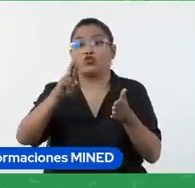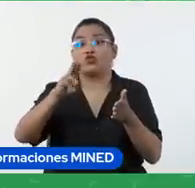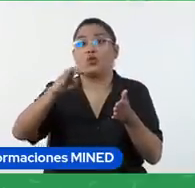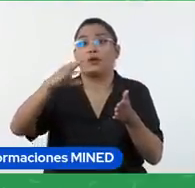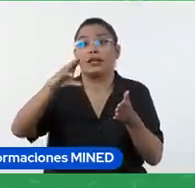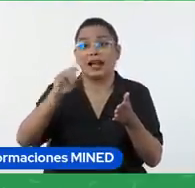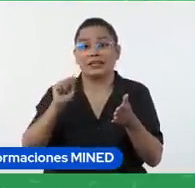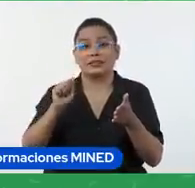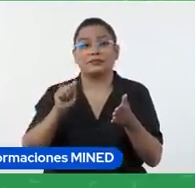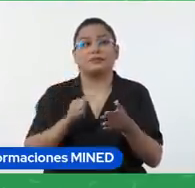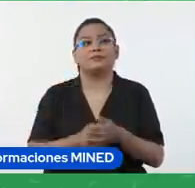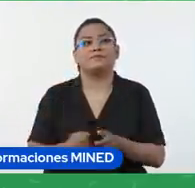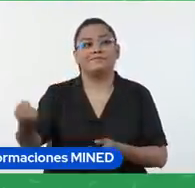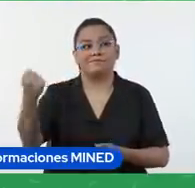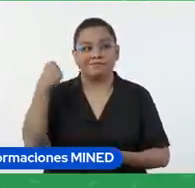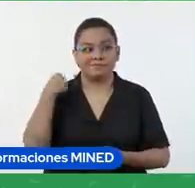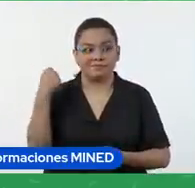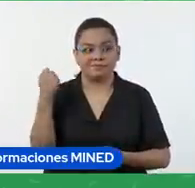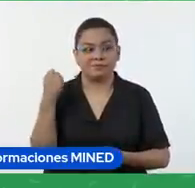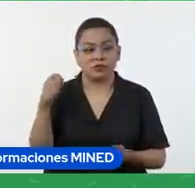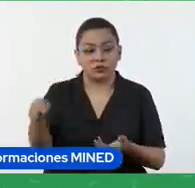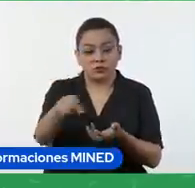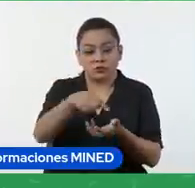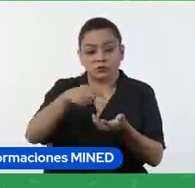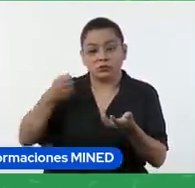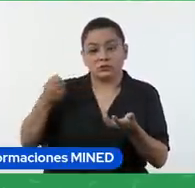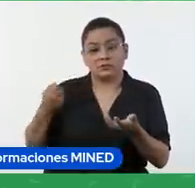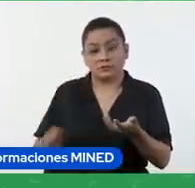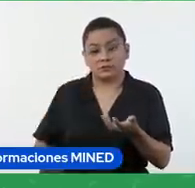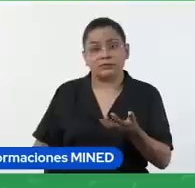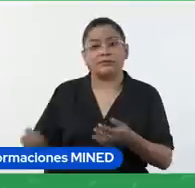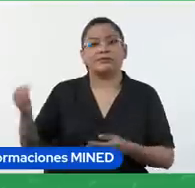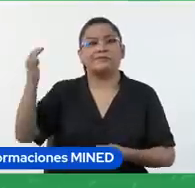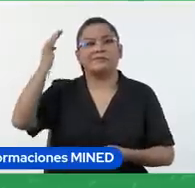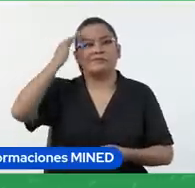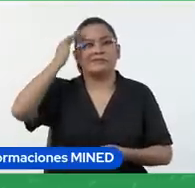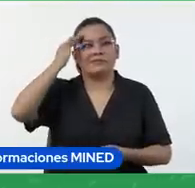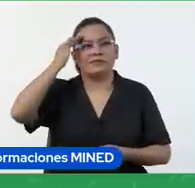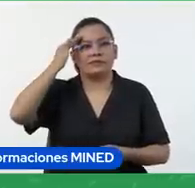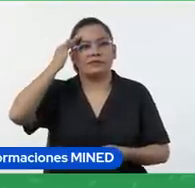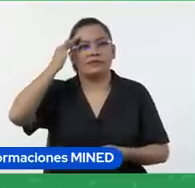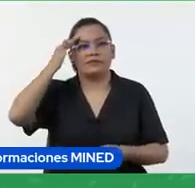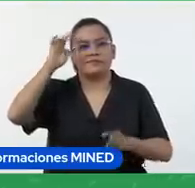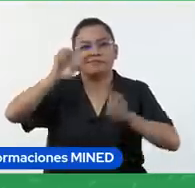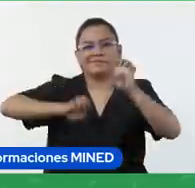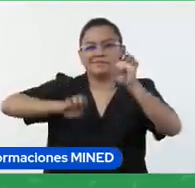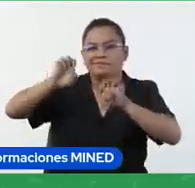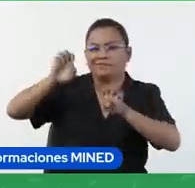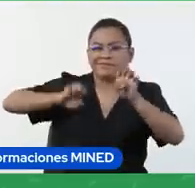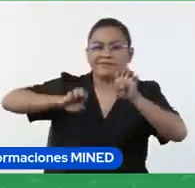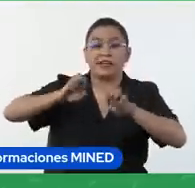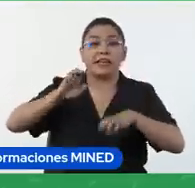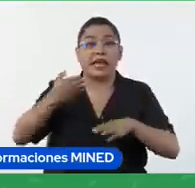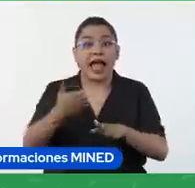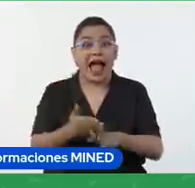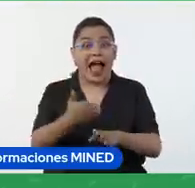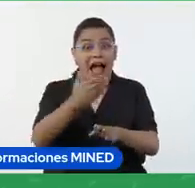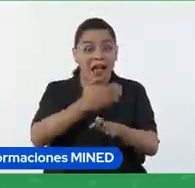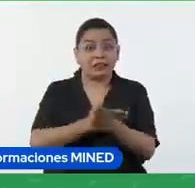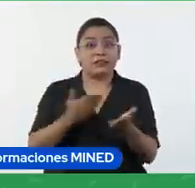Muy importante, los estudiantes van a saber qué se va a evaluar antes de comenzar la actividad.